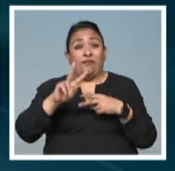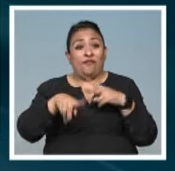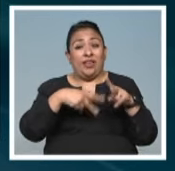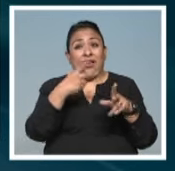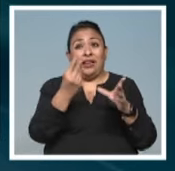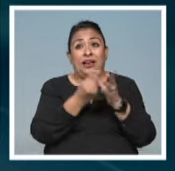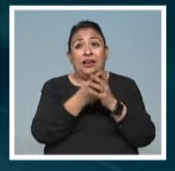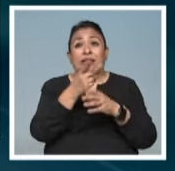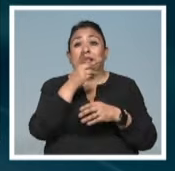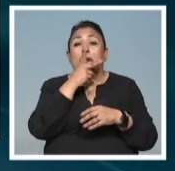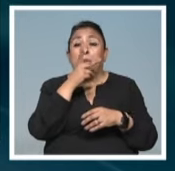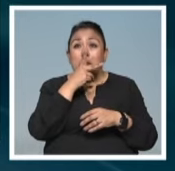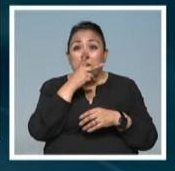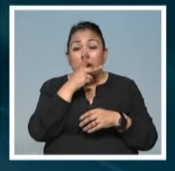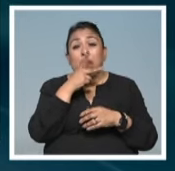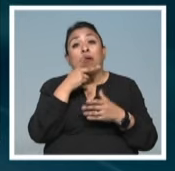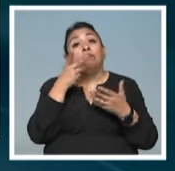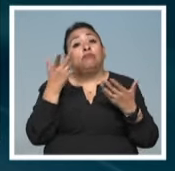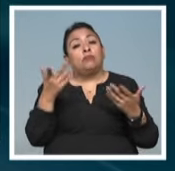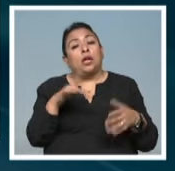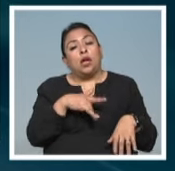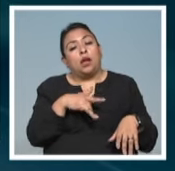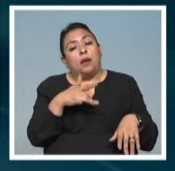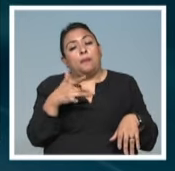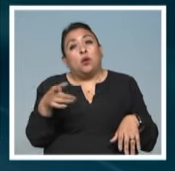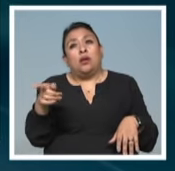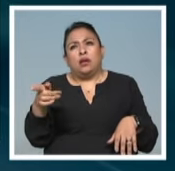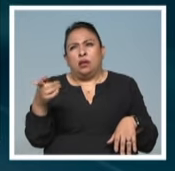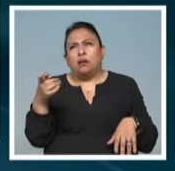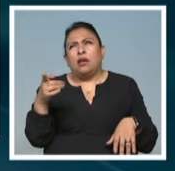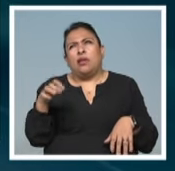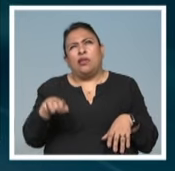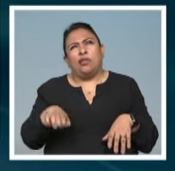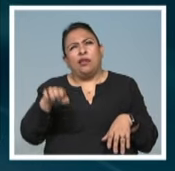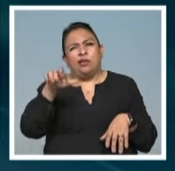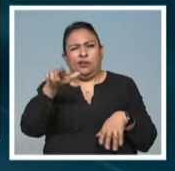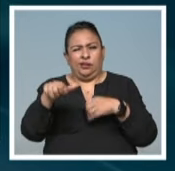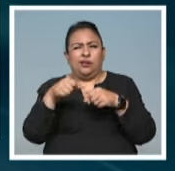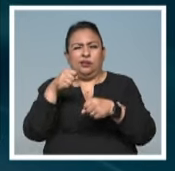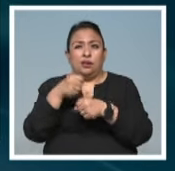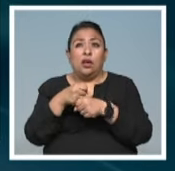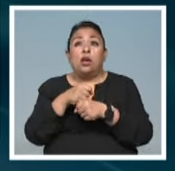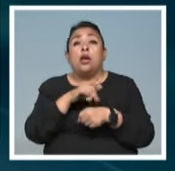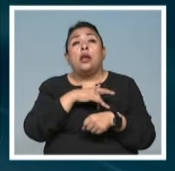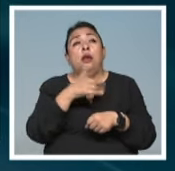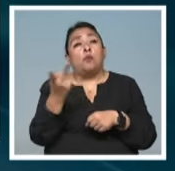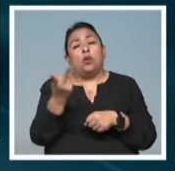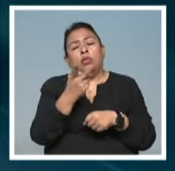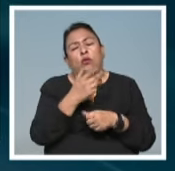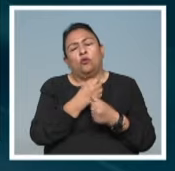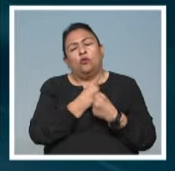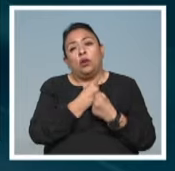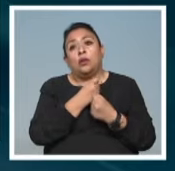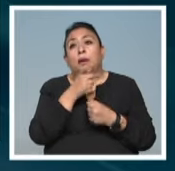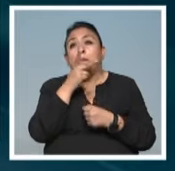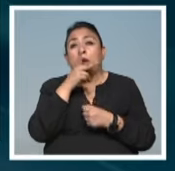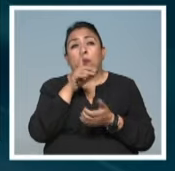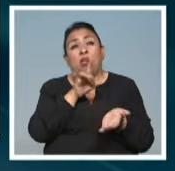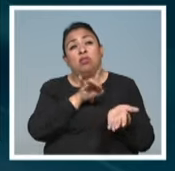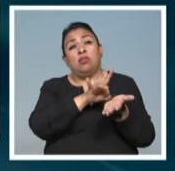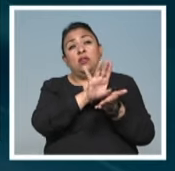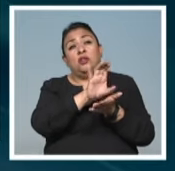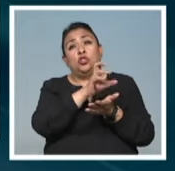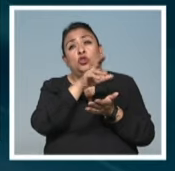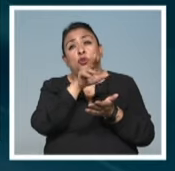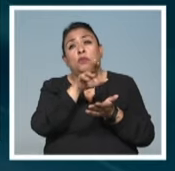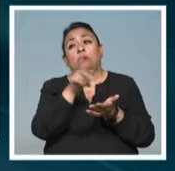con el maestro Wick, entonces se enamoran. Ella era todavía menor de edad, tenía 16 años. Se enamoran profundamente. El papá corre a Robert